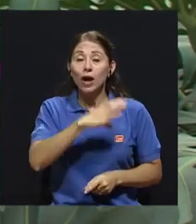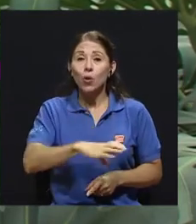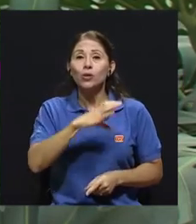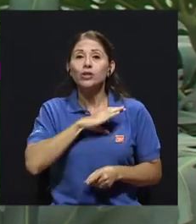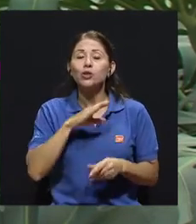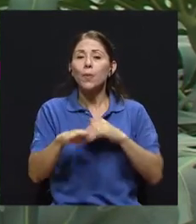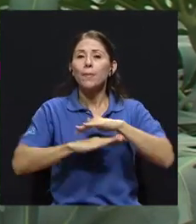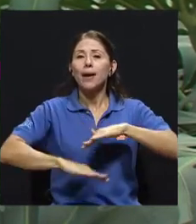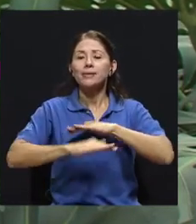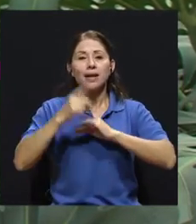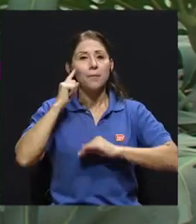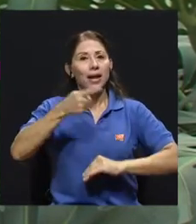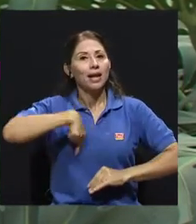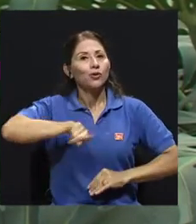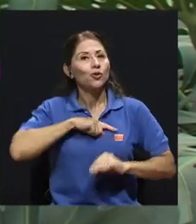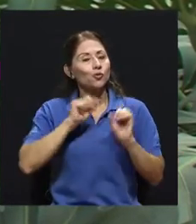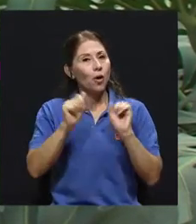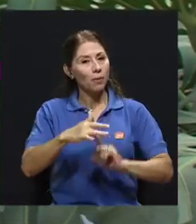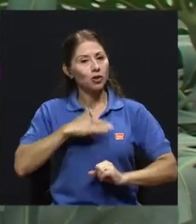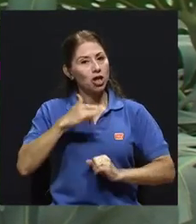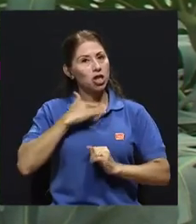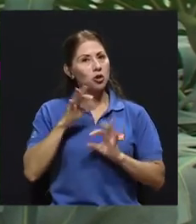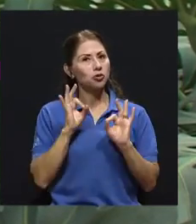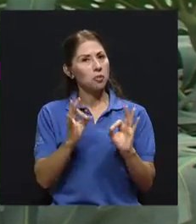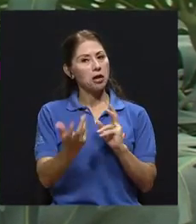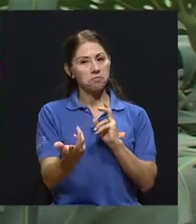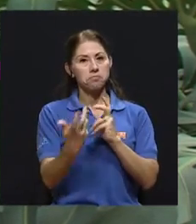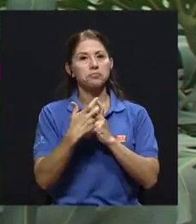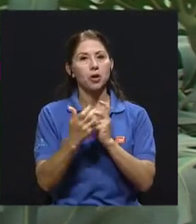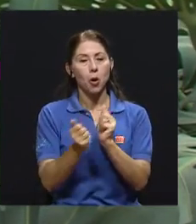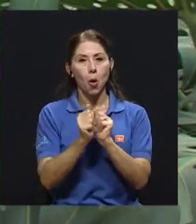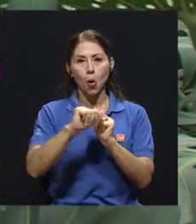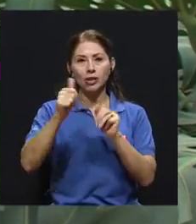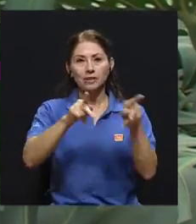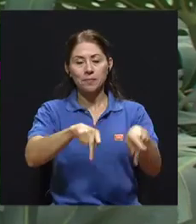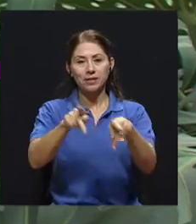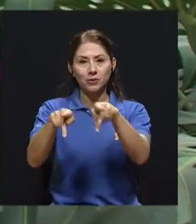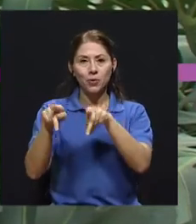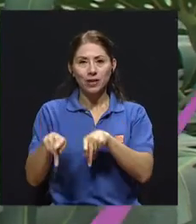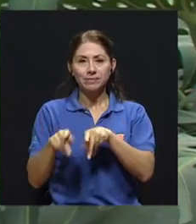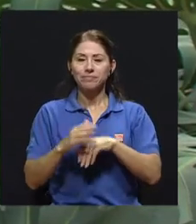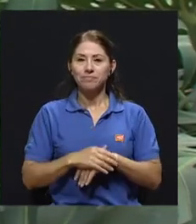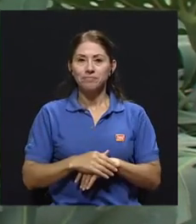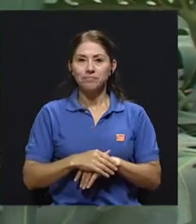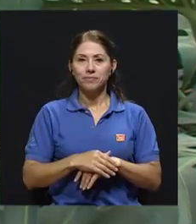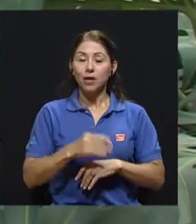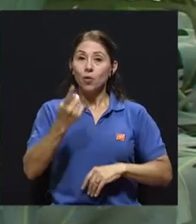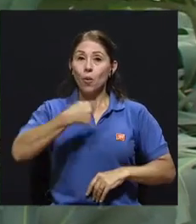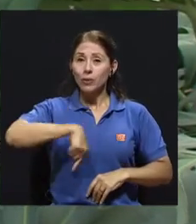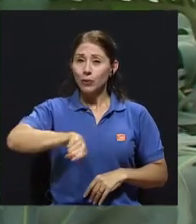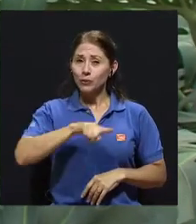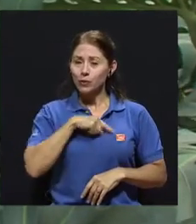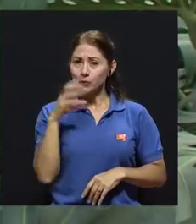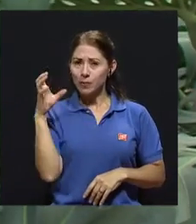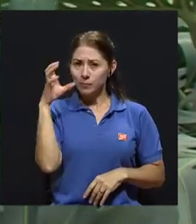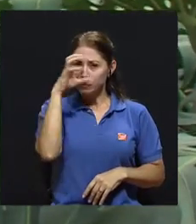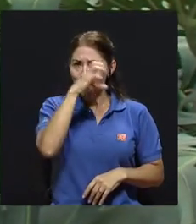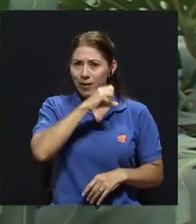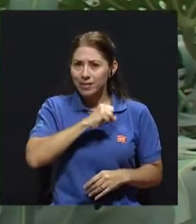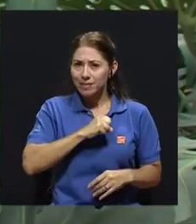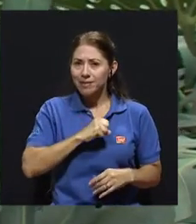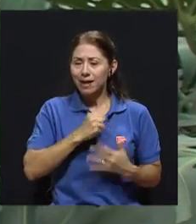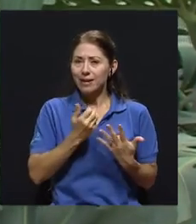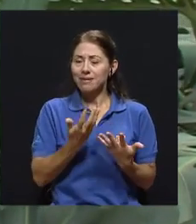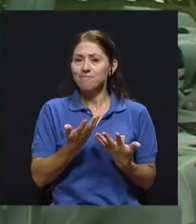interacción con las personas, con el mundo. Cuando nosotros percibimos que hay condiciones ante las que